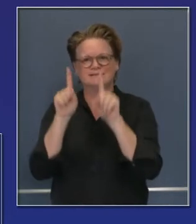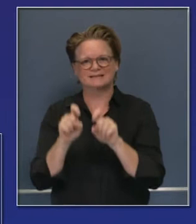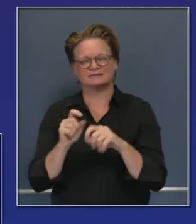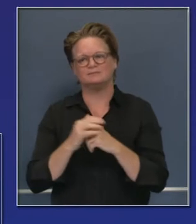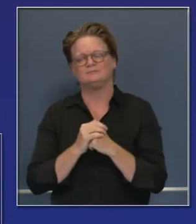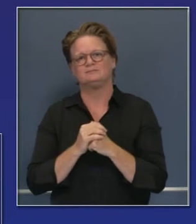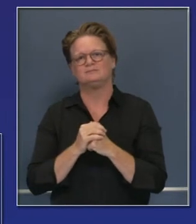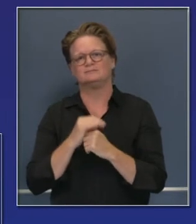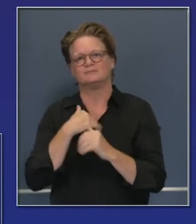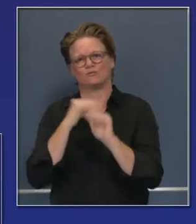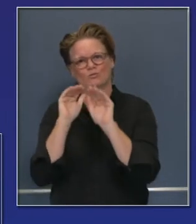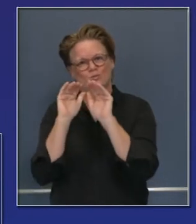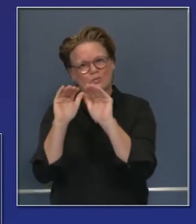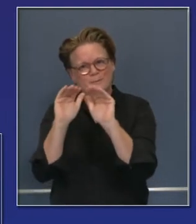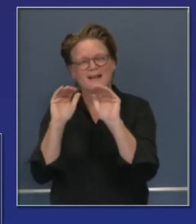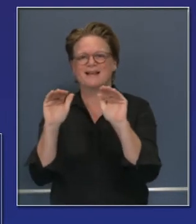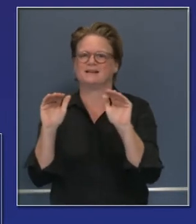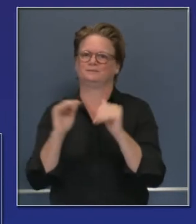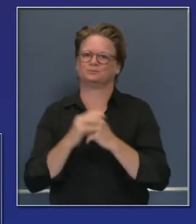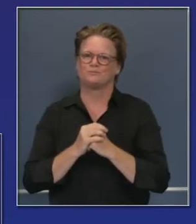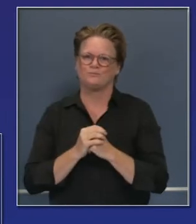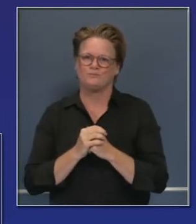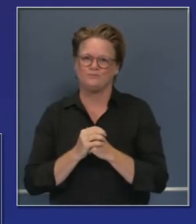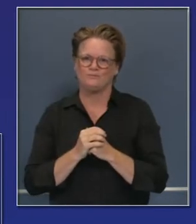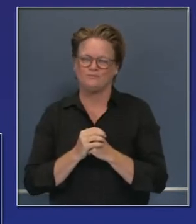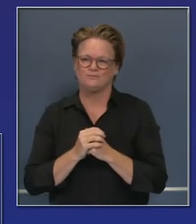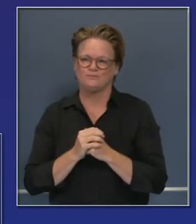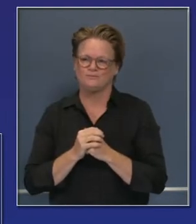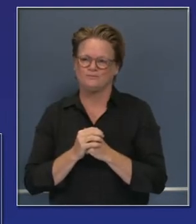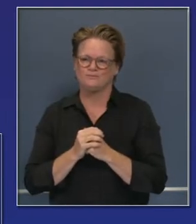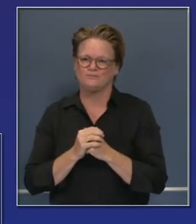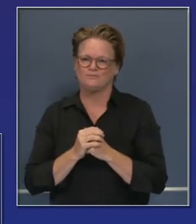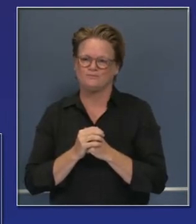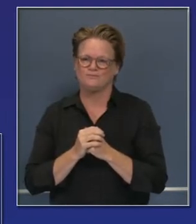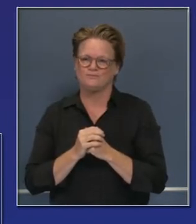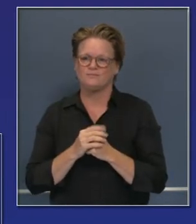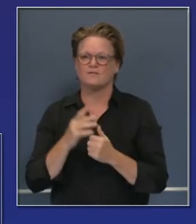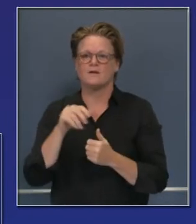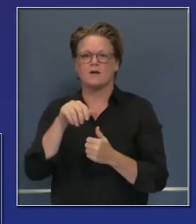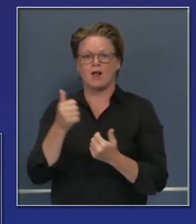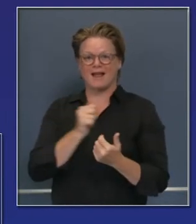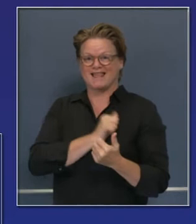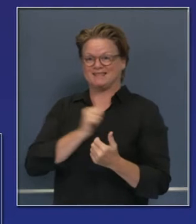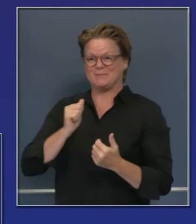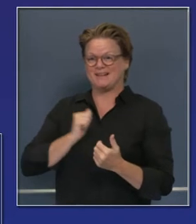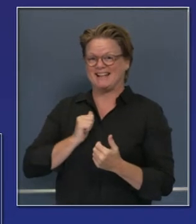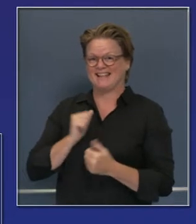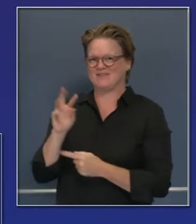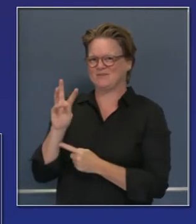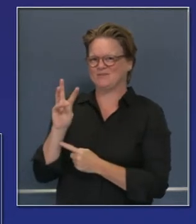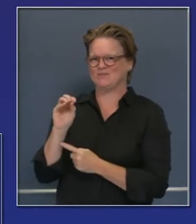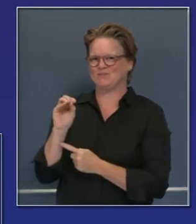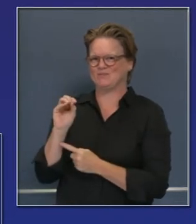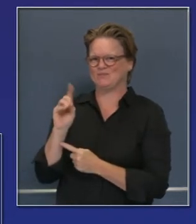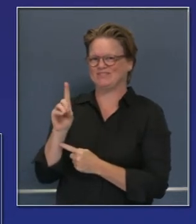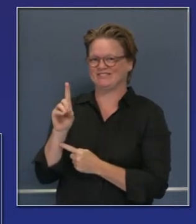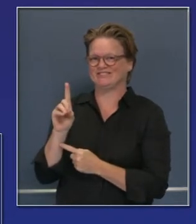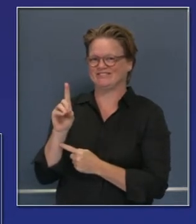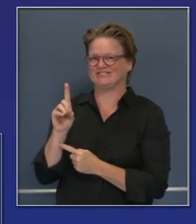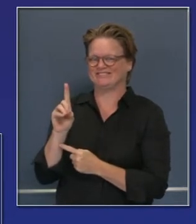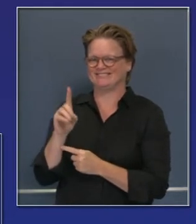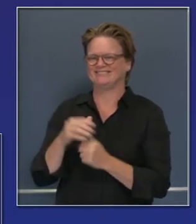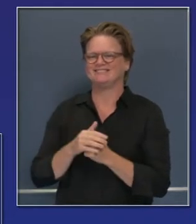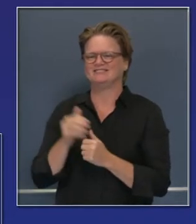También estoy muy contento de tener aquí al miembro de la Asamblea Wood, que también es un doctor, el doctor Wood,